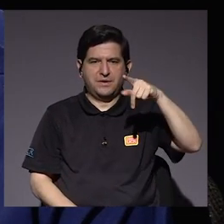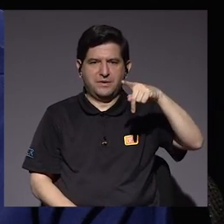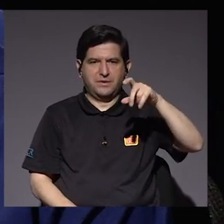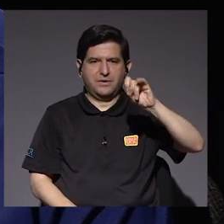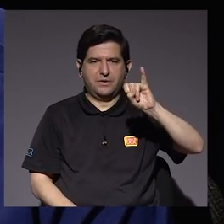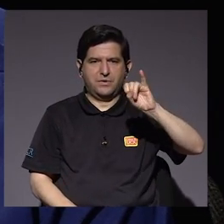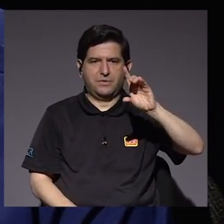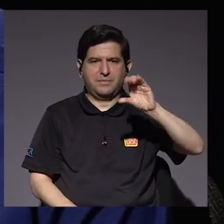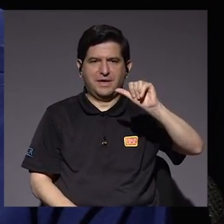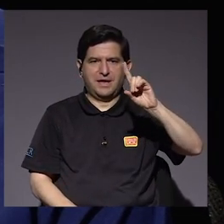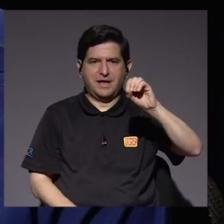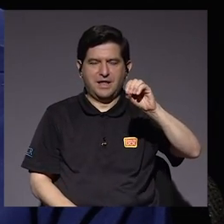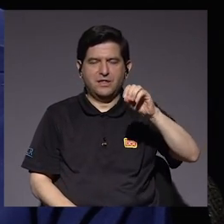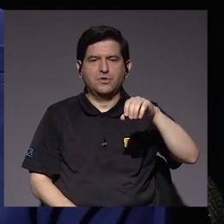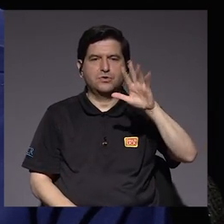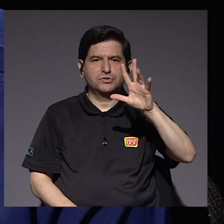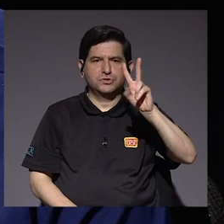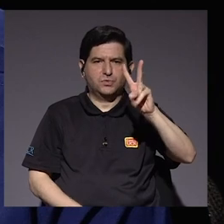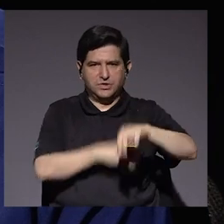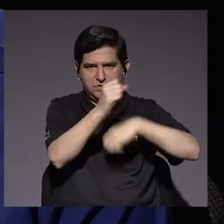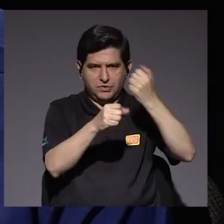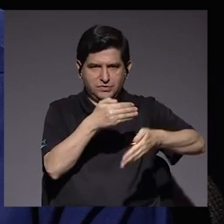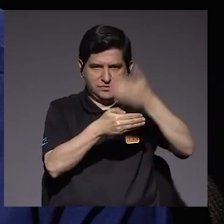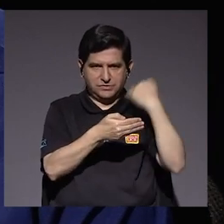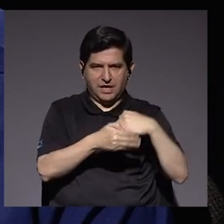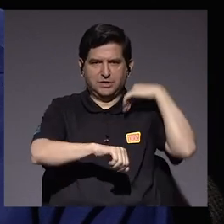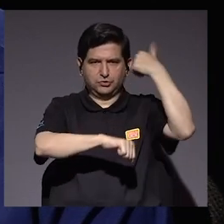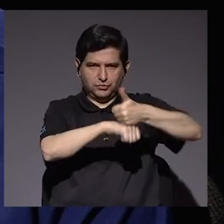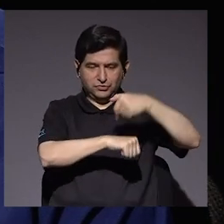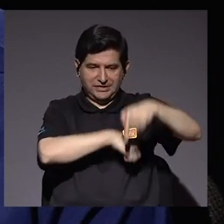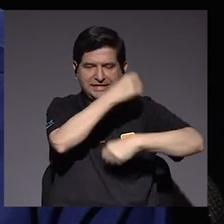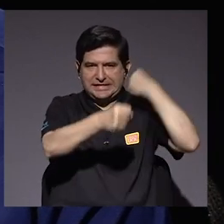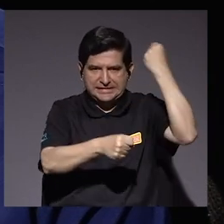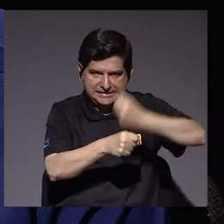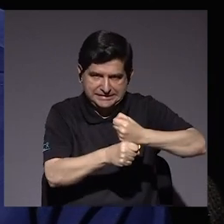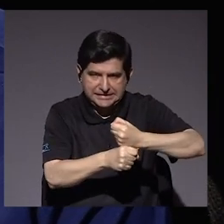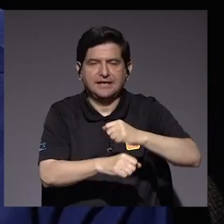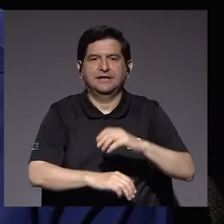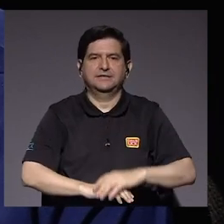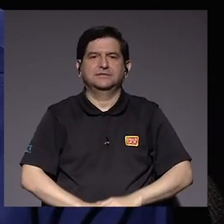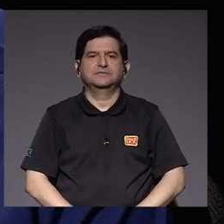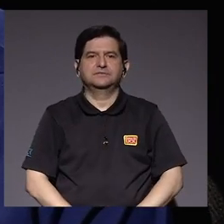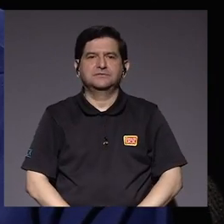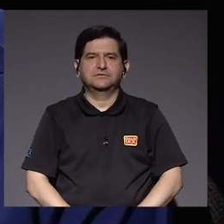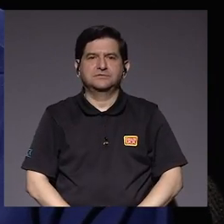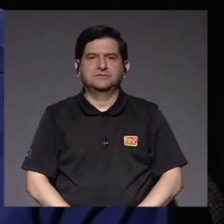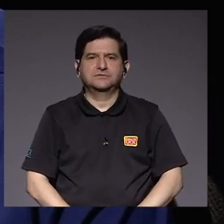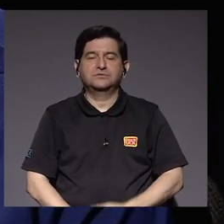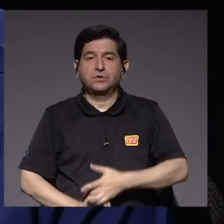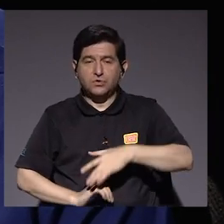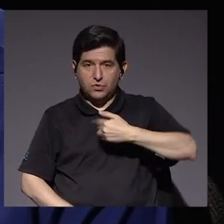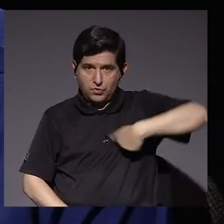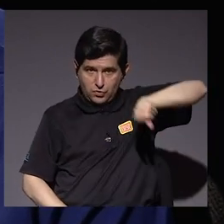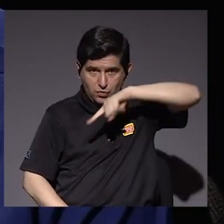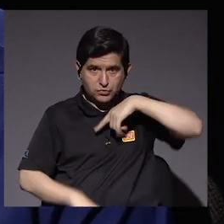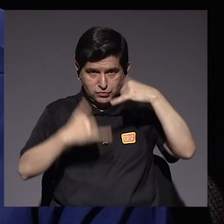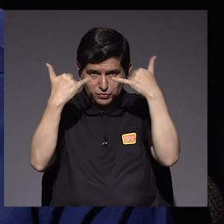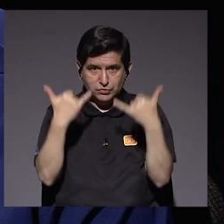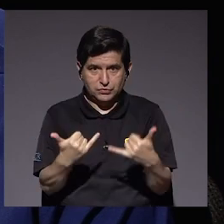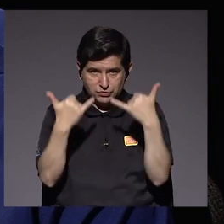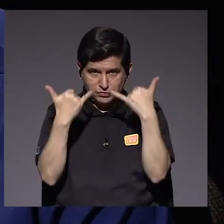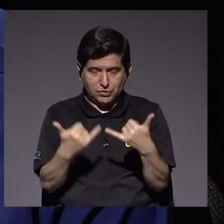años y precisamente este año estamos cumpliendo